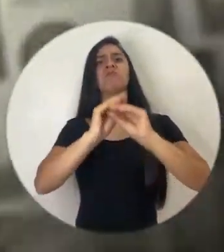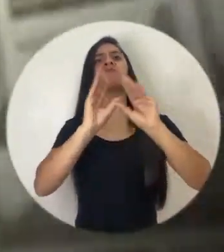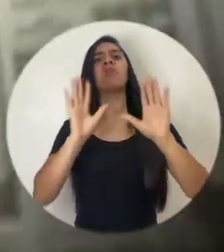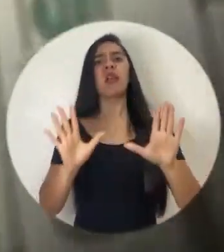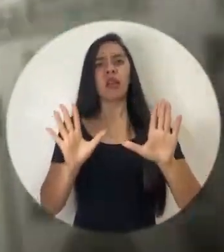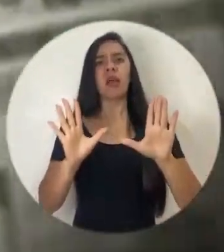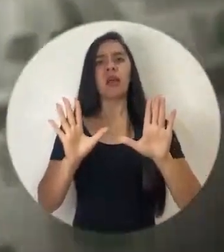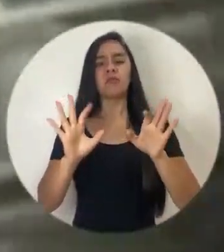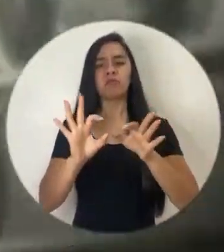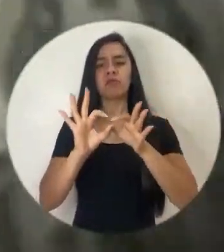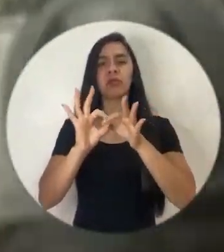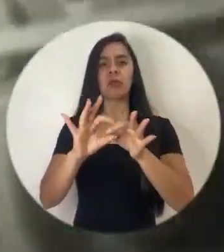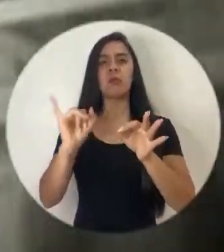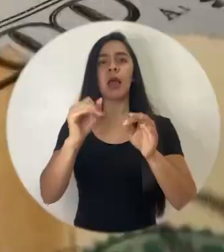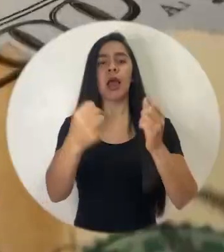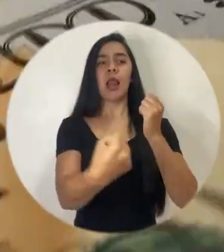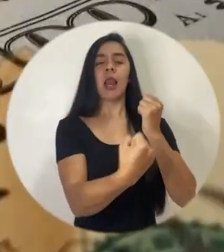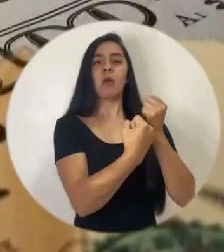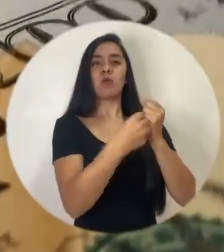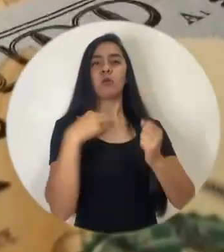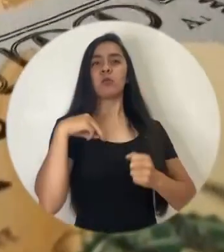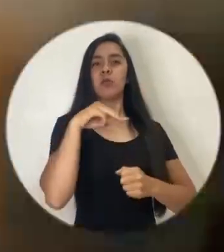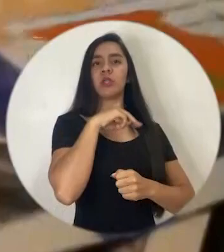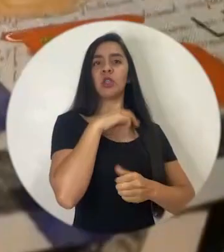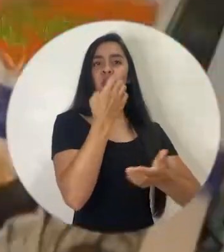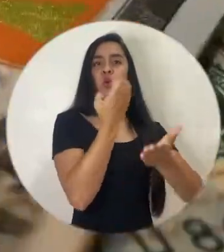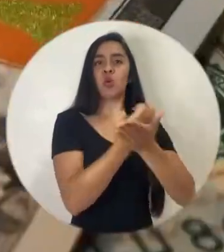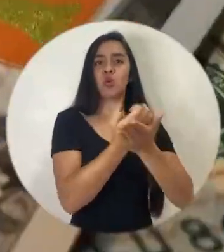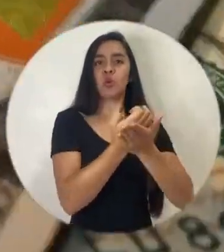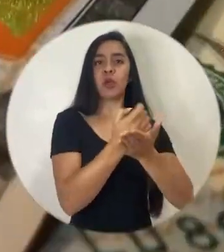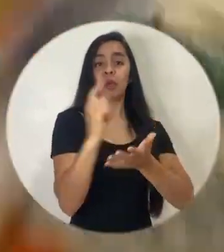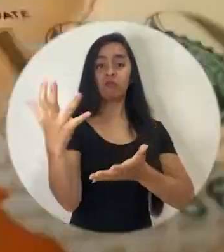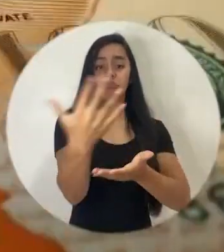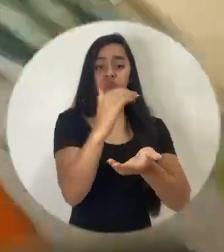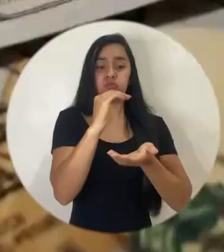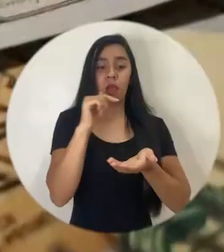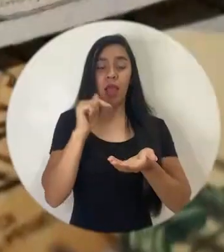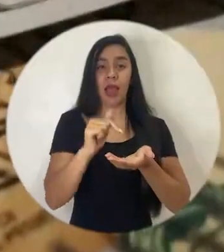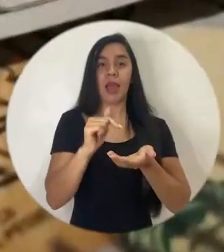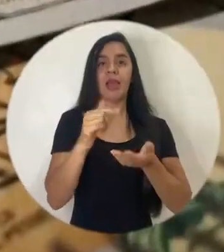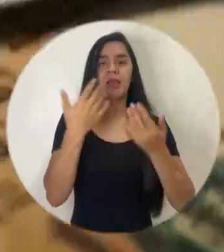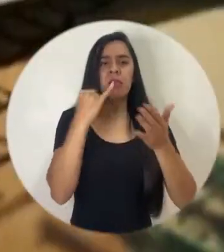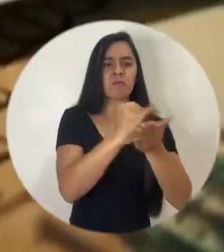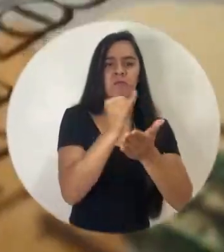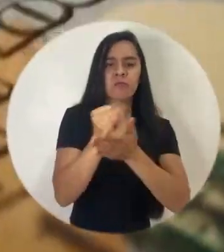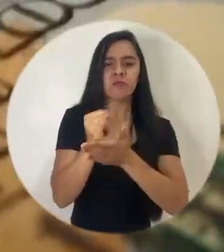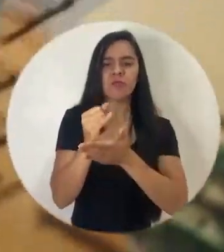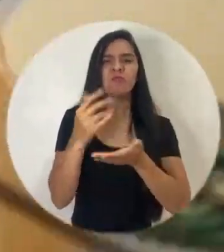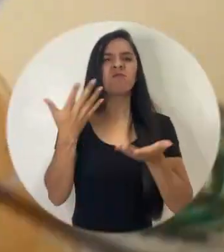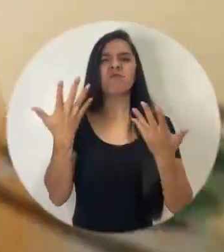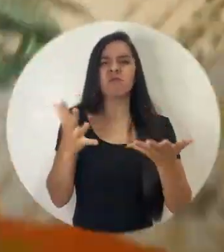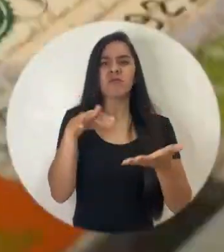clara con el apoyo del Ministerio de Economía que en el mercado de tarjetas de crédito